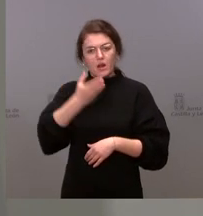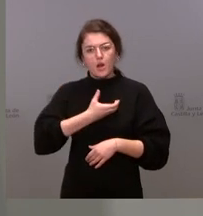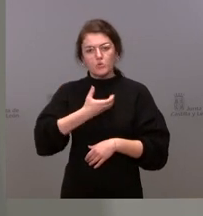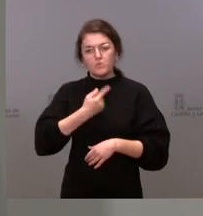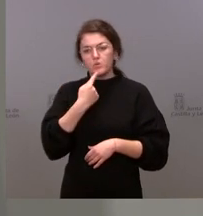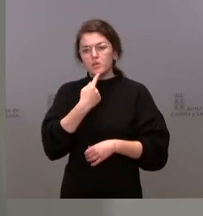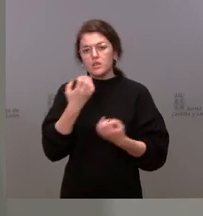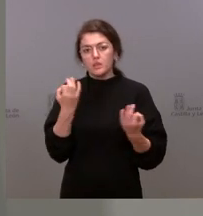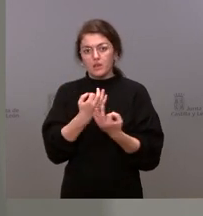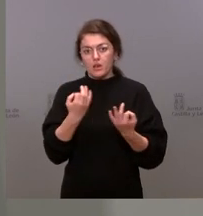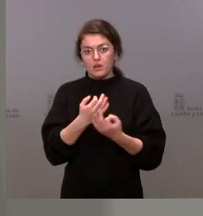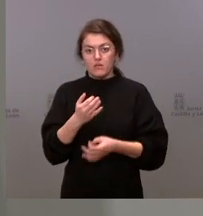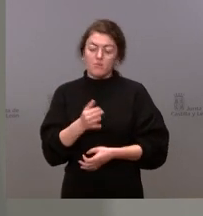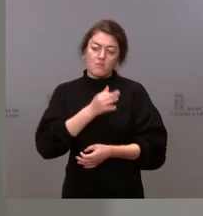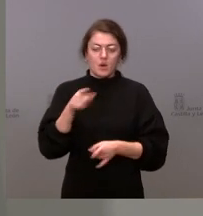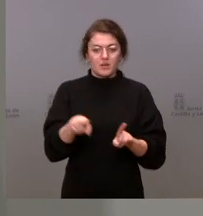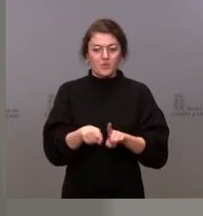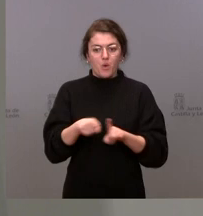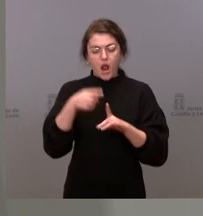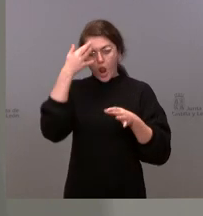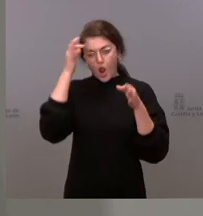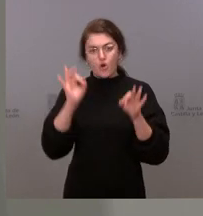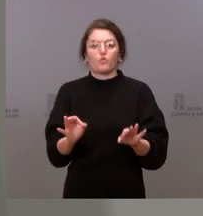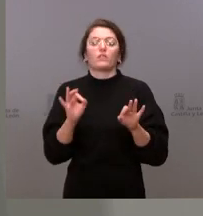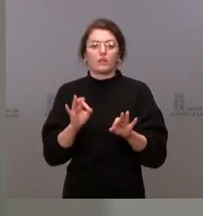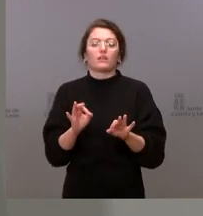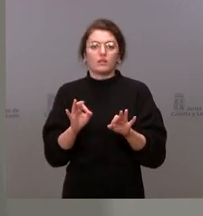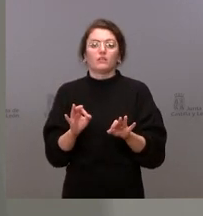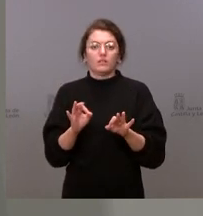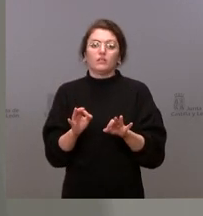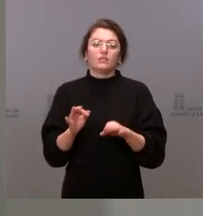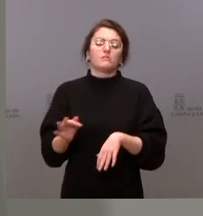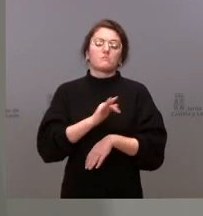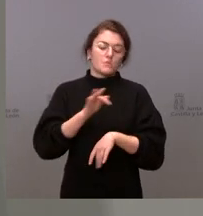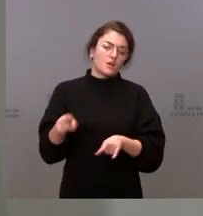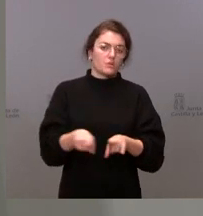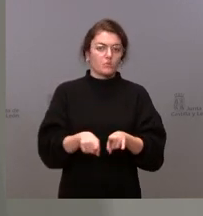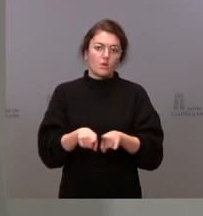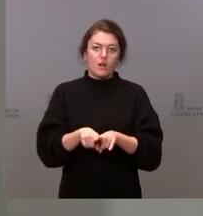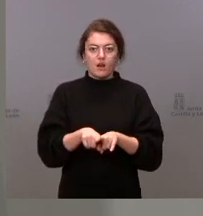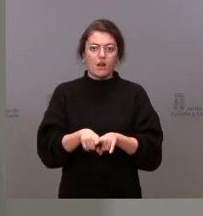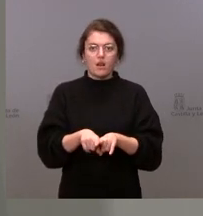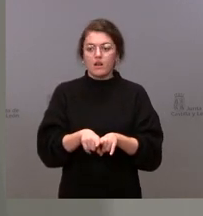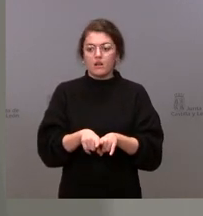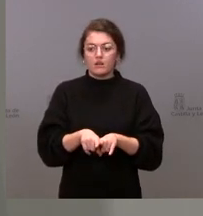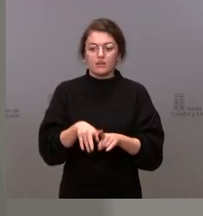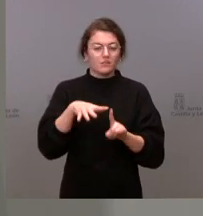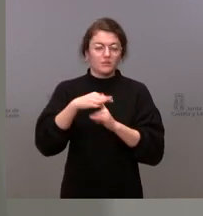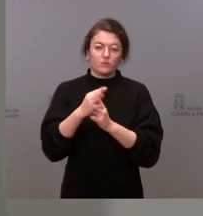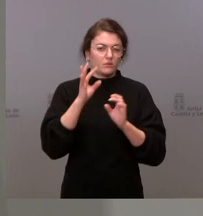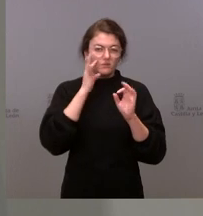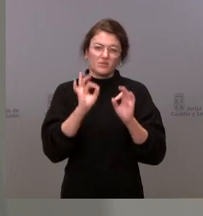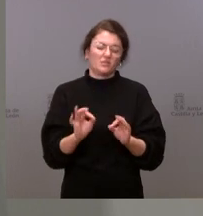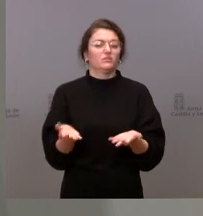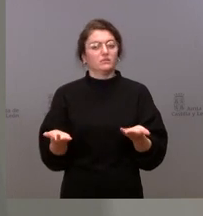a lo que dice el sentido común y que hagan caso a lo que indica la situación. Yo creo que